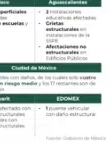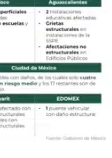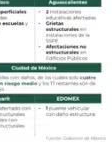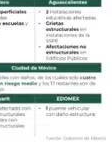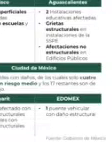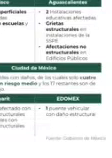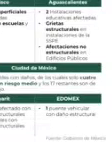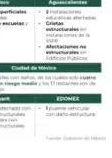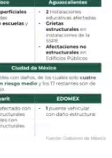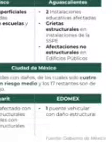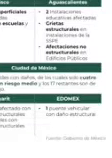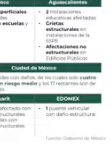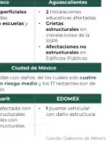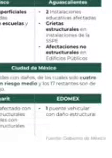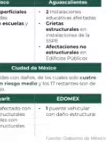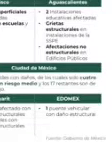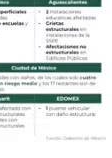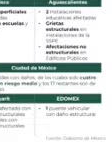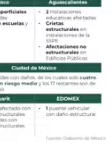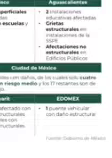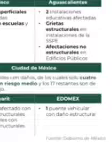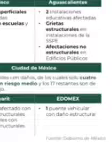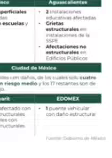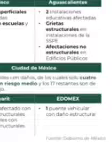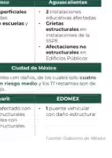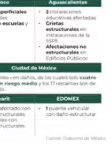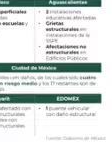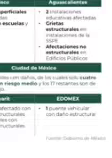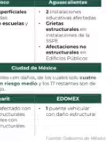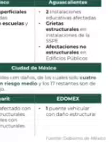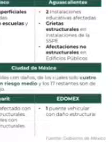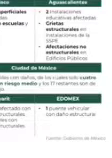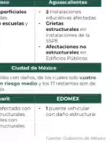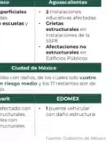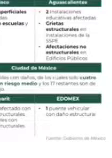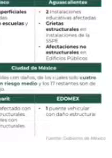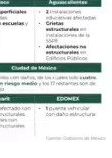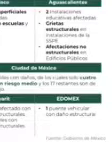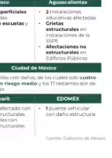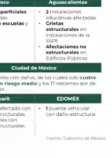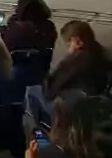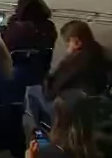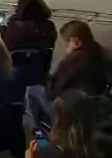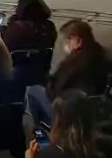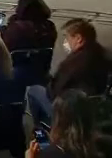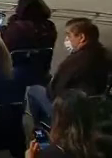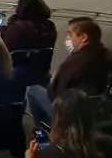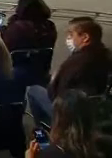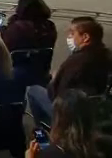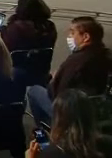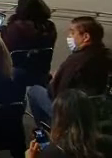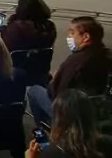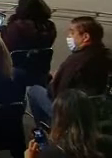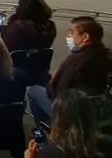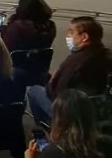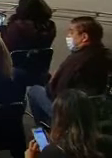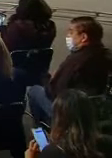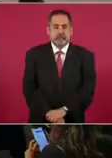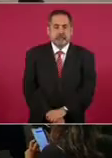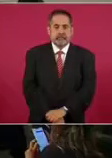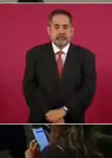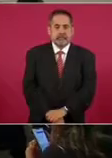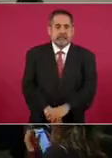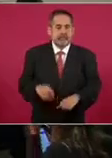gobierno, es posible ubicar la mayor afectación en los estados de Colima y de Michoacán.